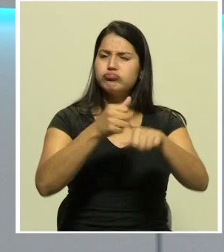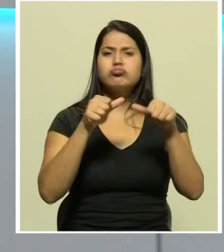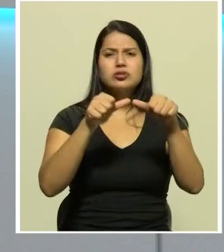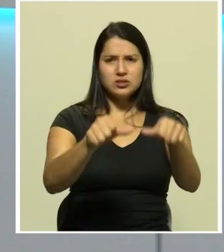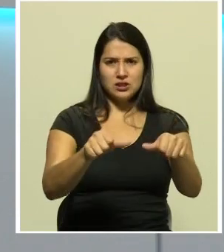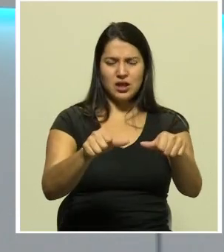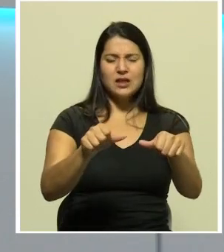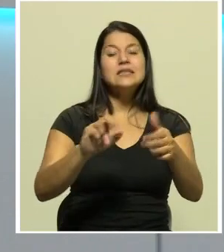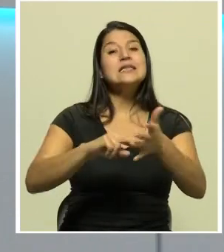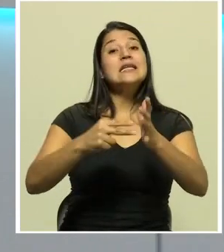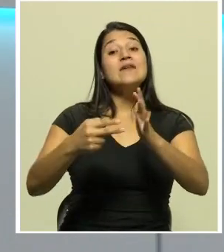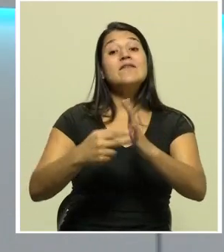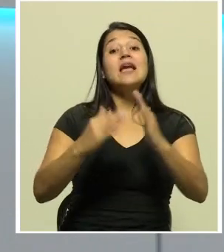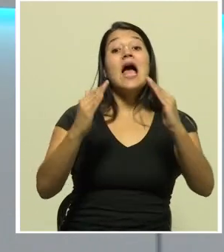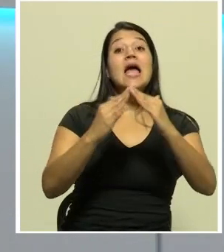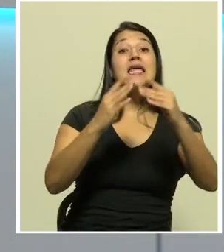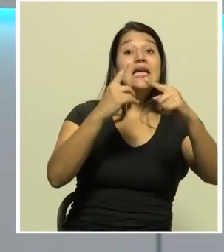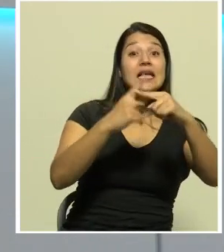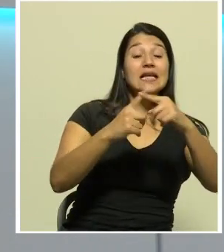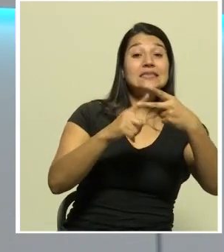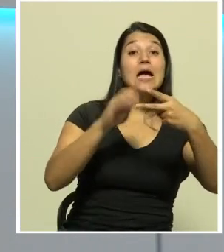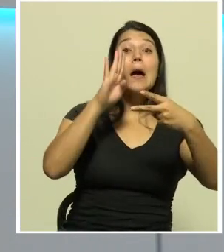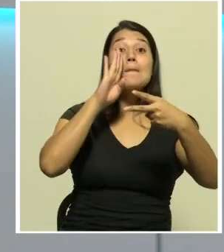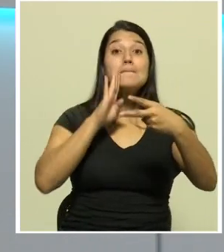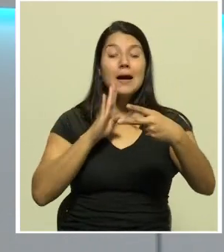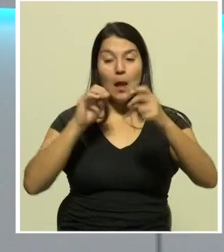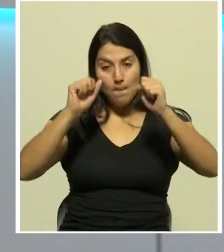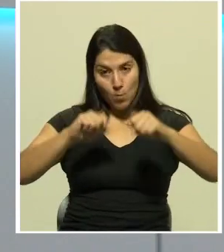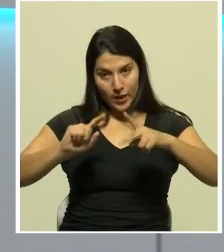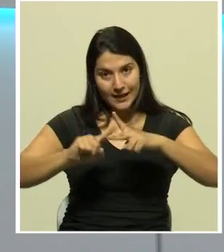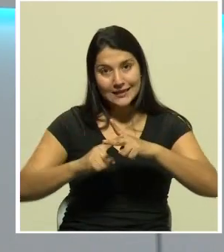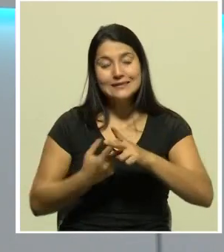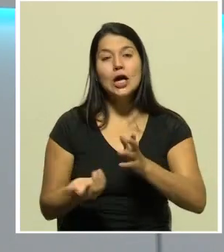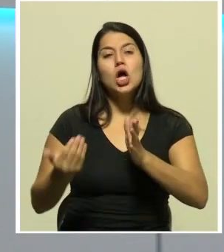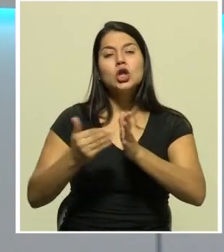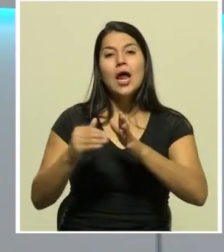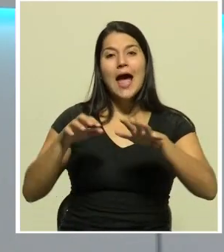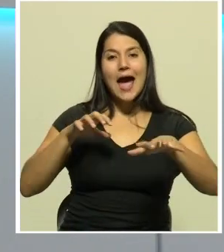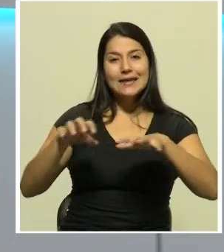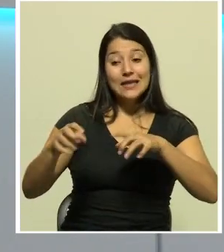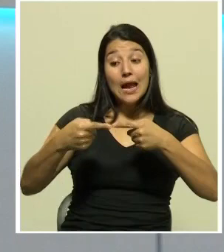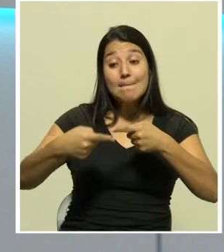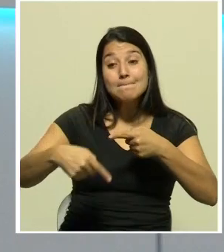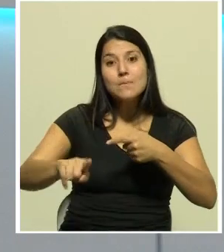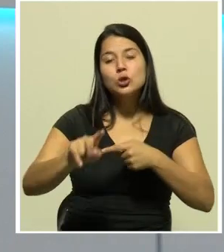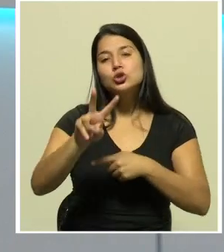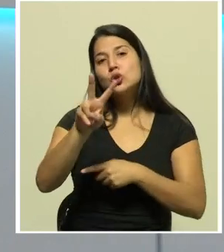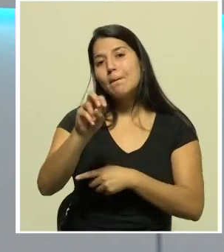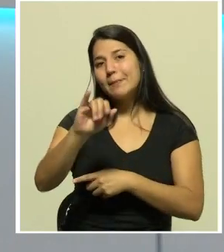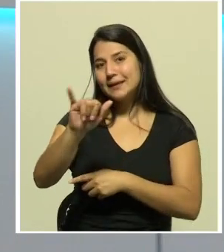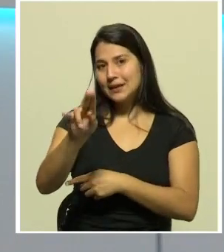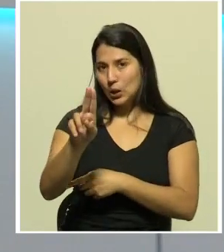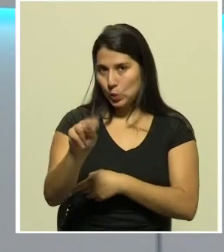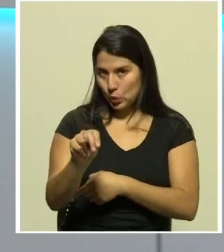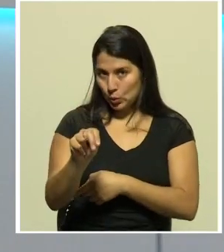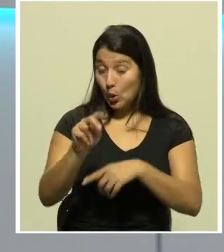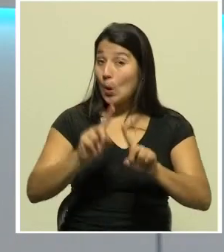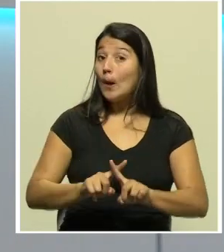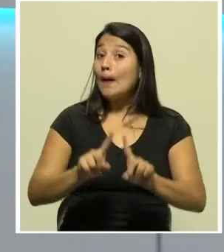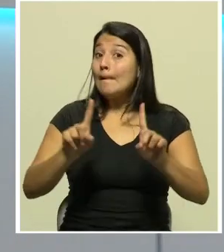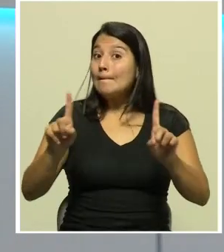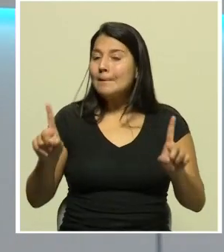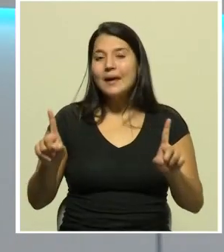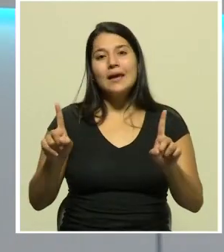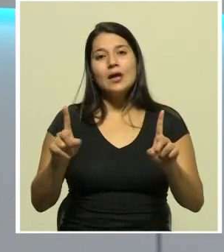Iglesias y bares se unen al reinicio de actividades el próximo 20 de junio. Sin embargo,